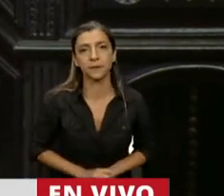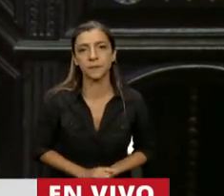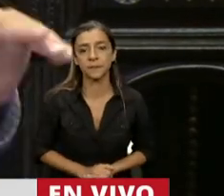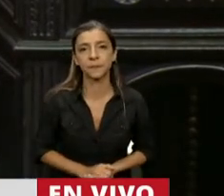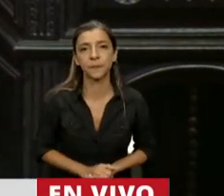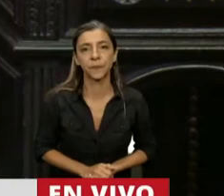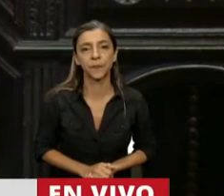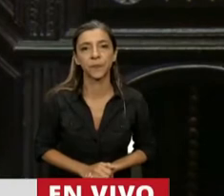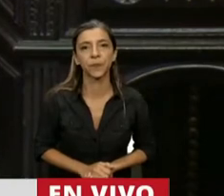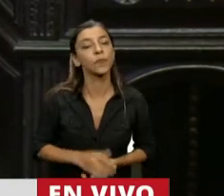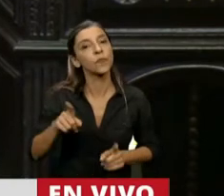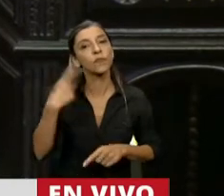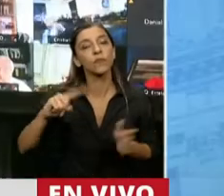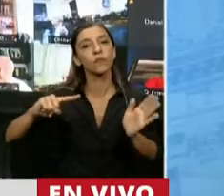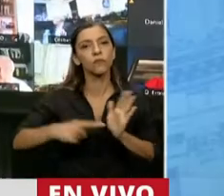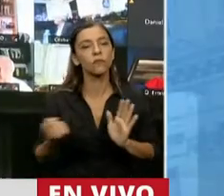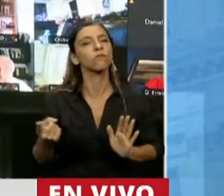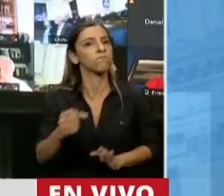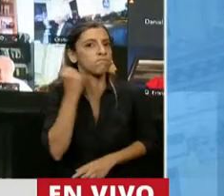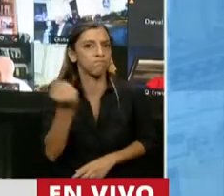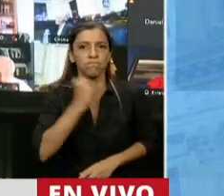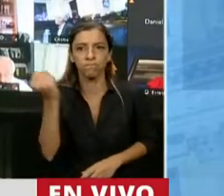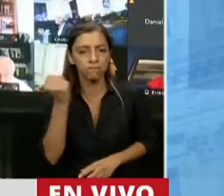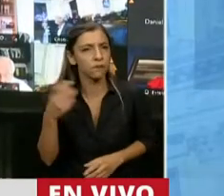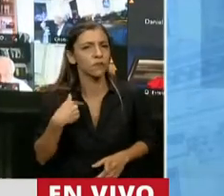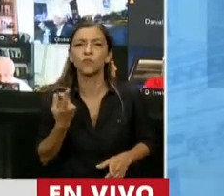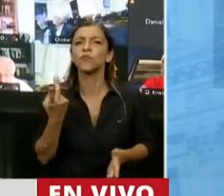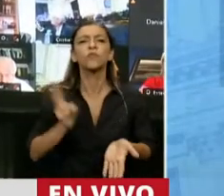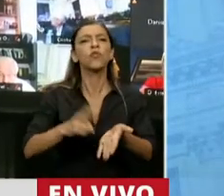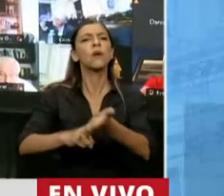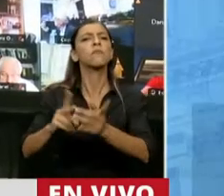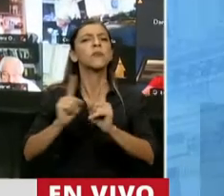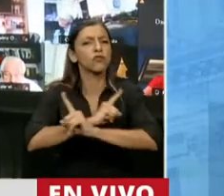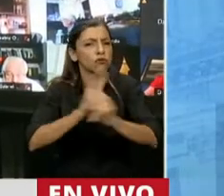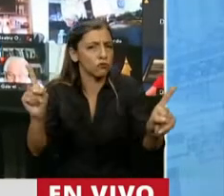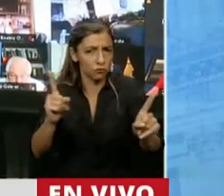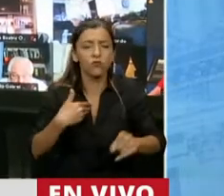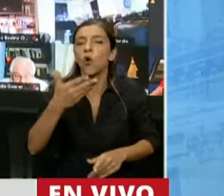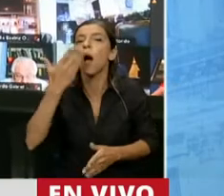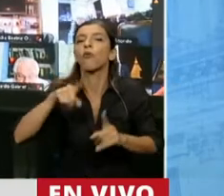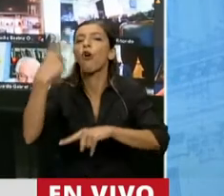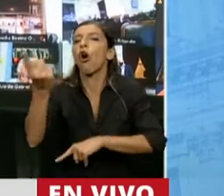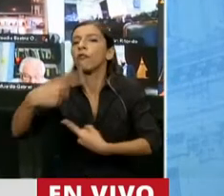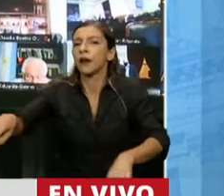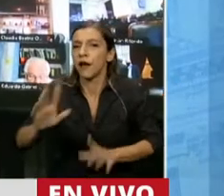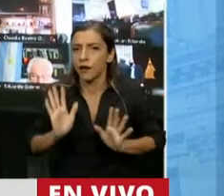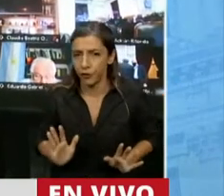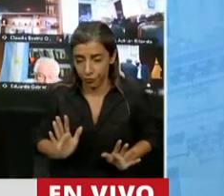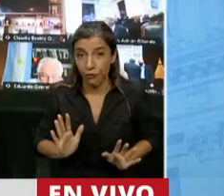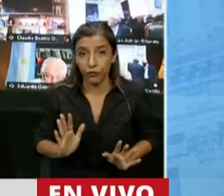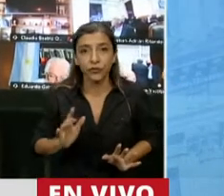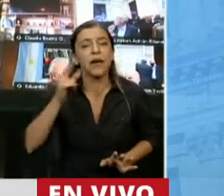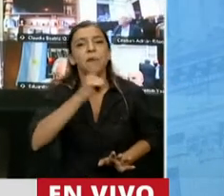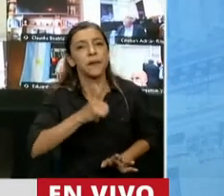Hay otro aspecto que me parece relevante, sobre todo porque no estoy repitiendo argumentos, estoy hablando de otra cosa. Y creo que este es un problema